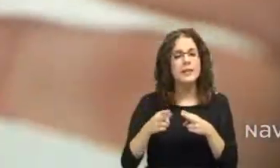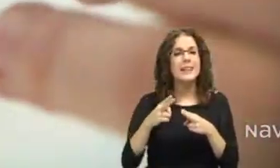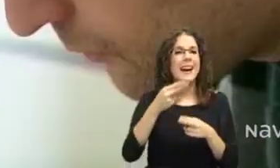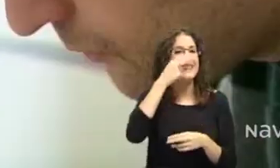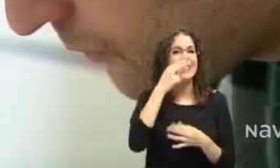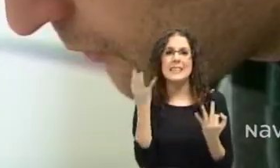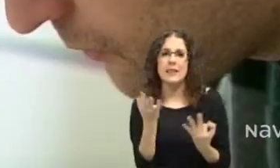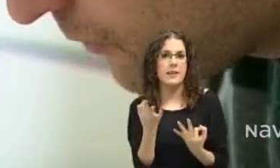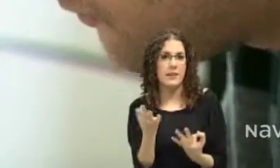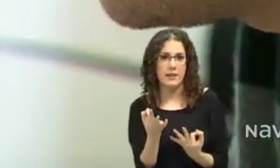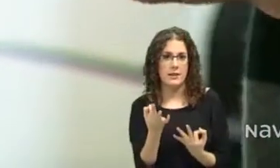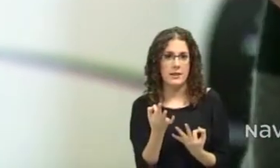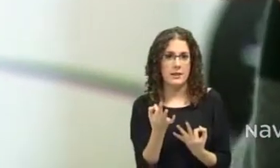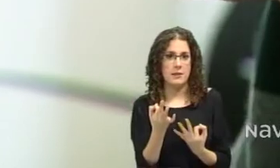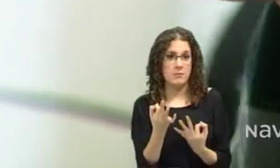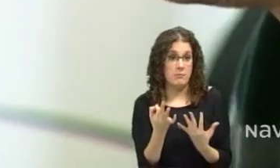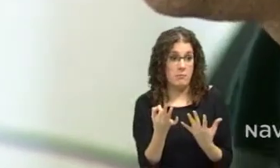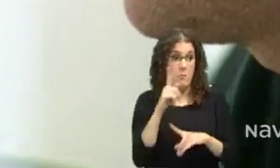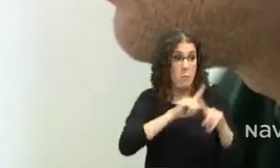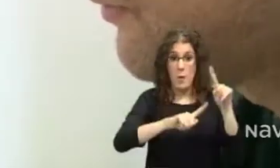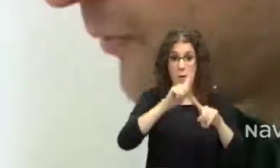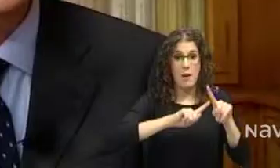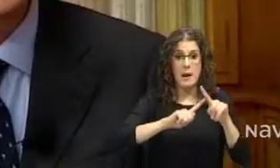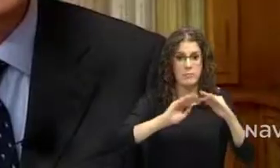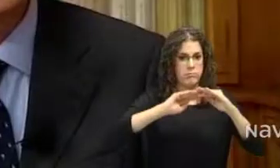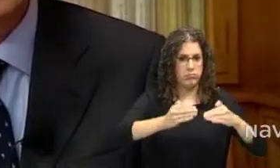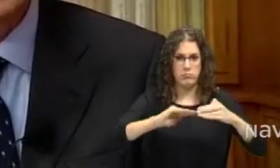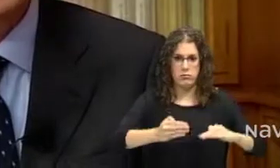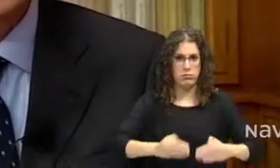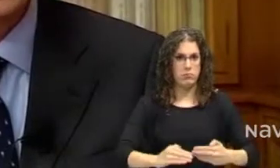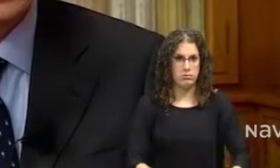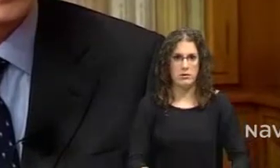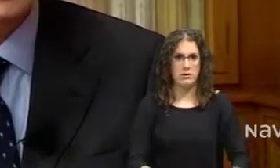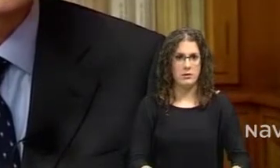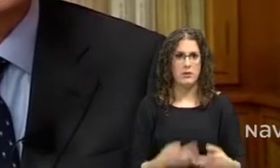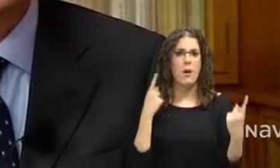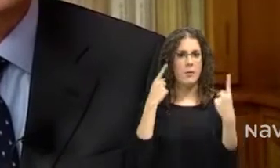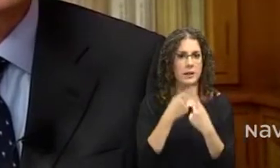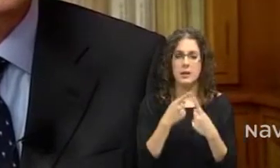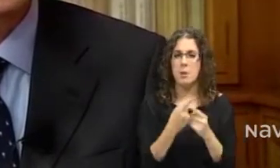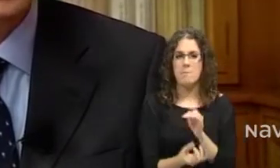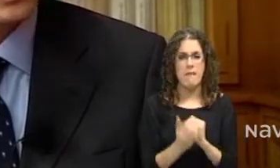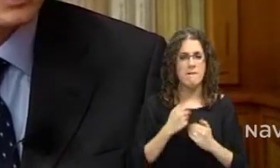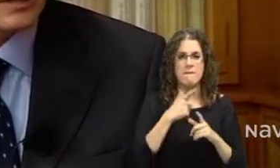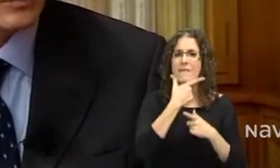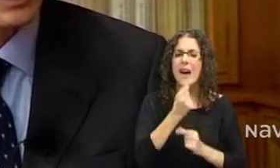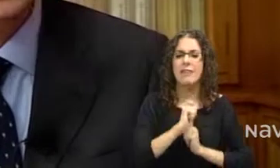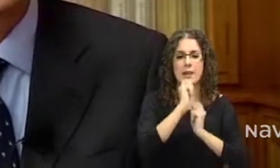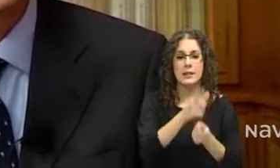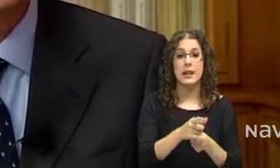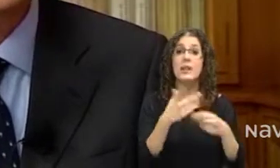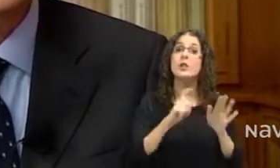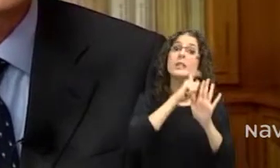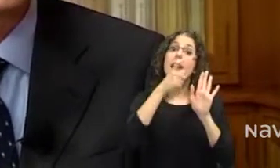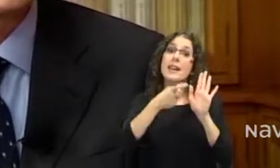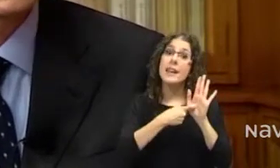los menores inconvenientes posibles. Y en este sentido la ley de apoyo al emprendedor de septiembre del